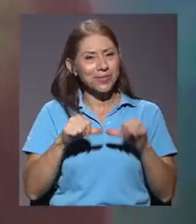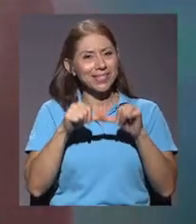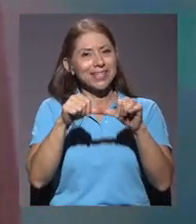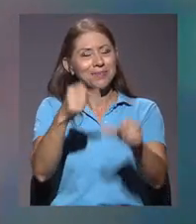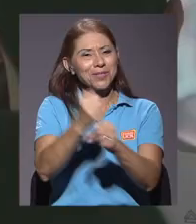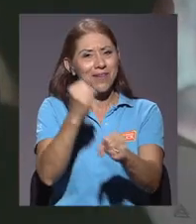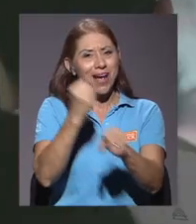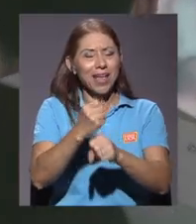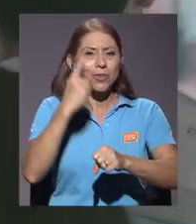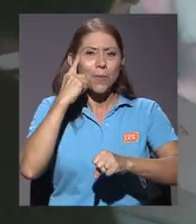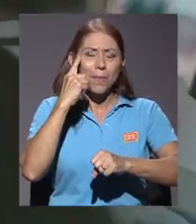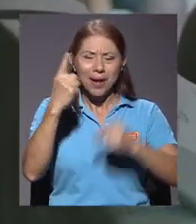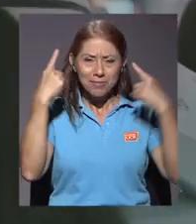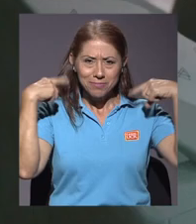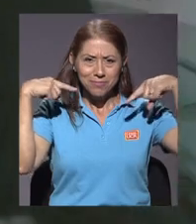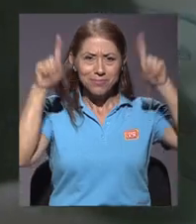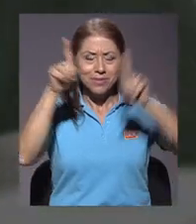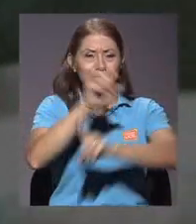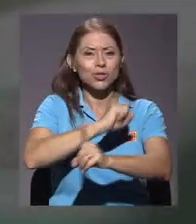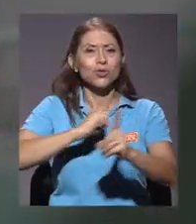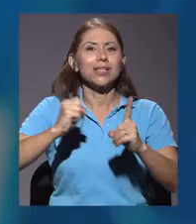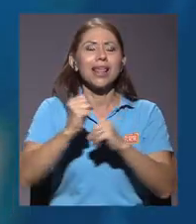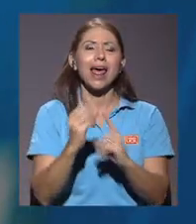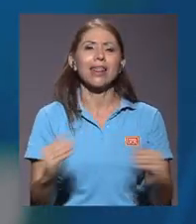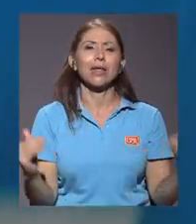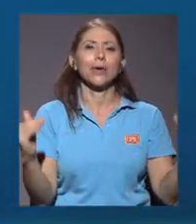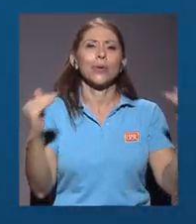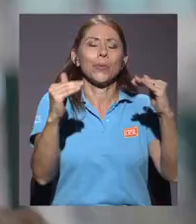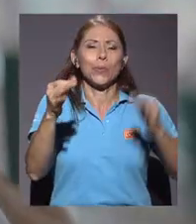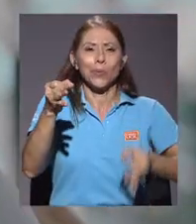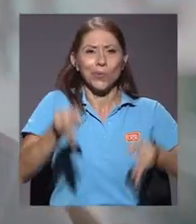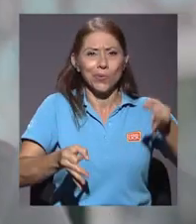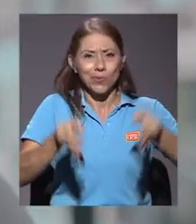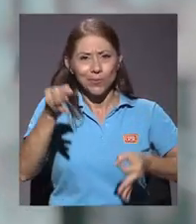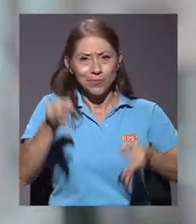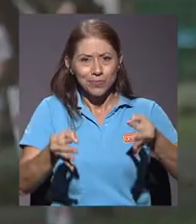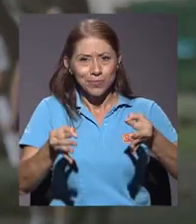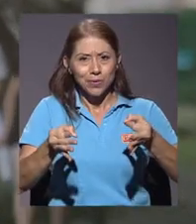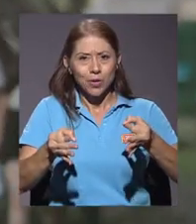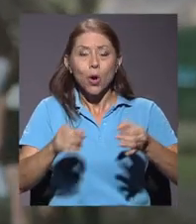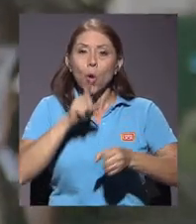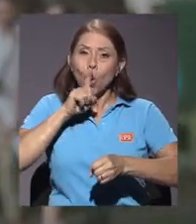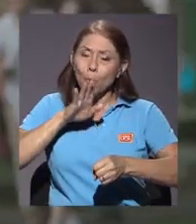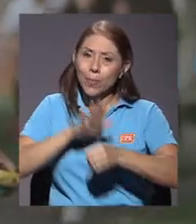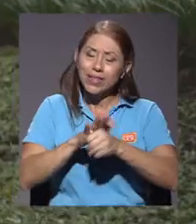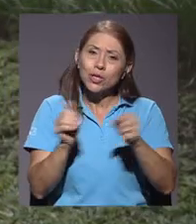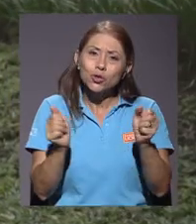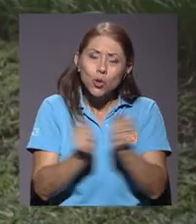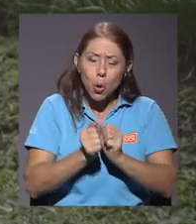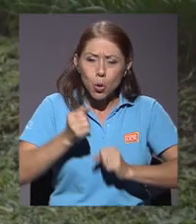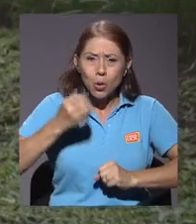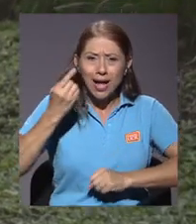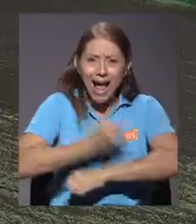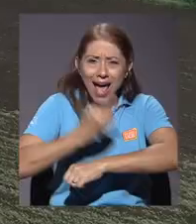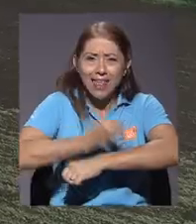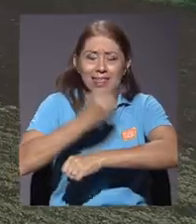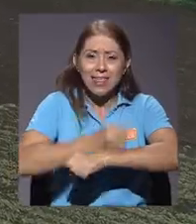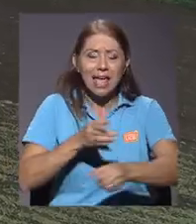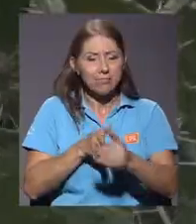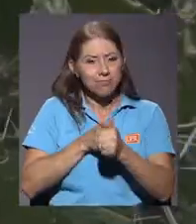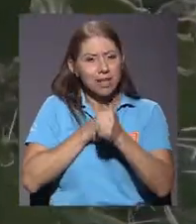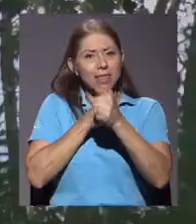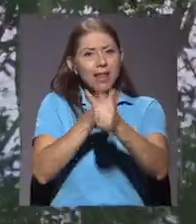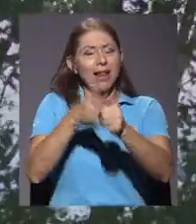Seguiremos trabajando por la construcción de una sociedad más justa y equitativa, comprometidos con liderar cada día